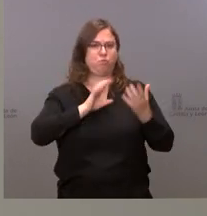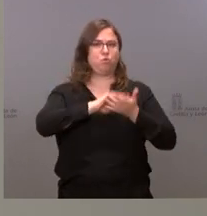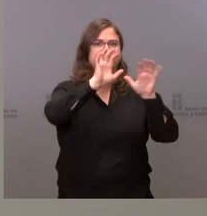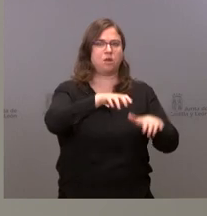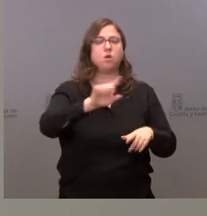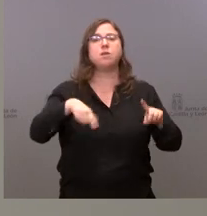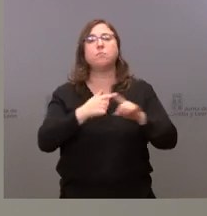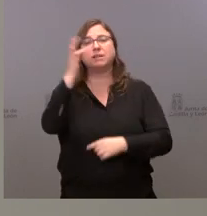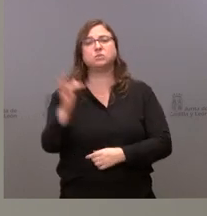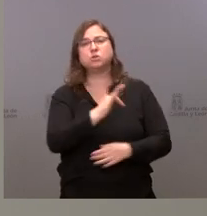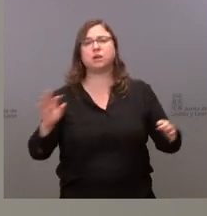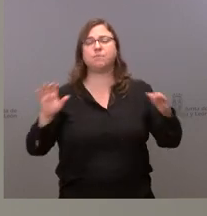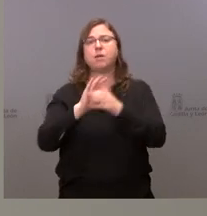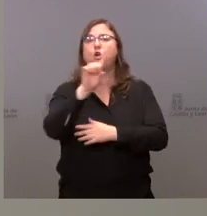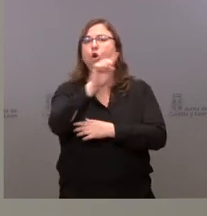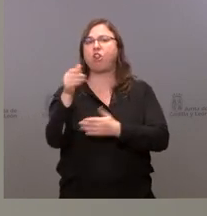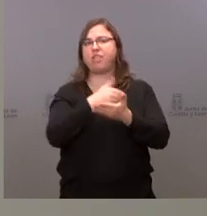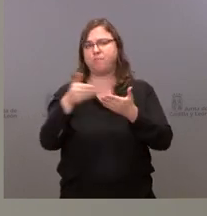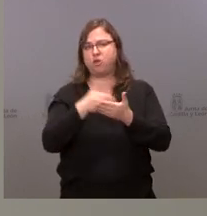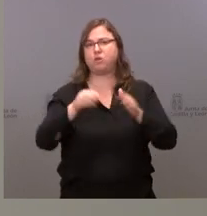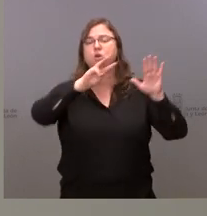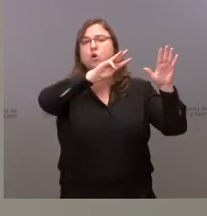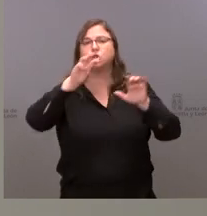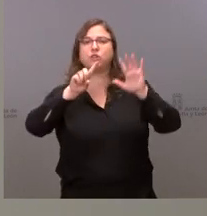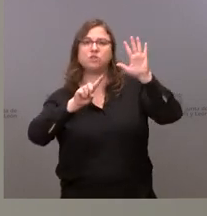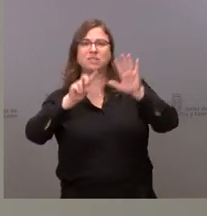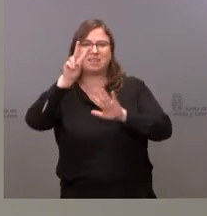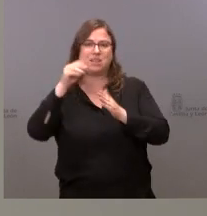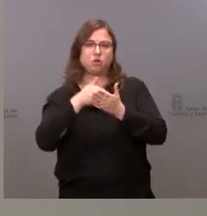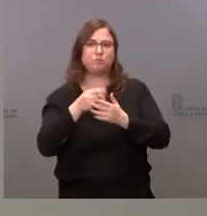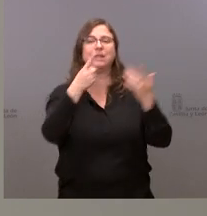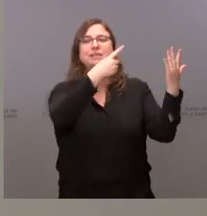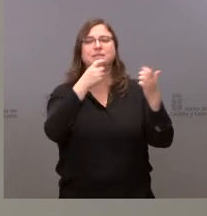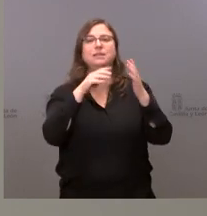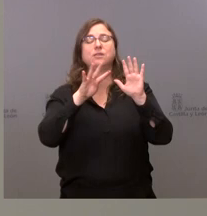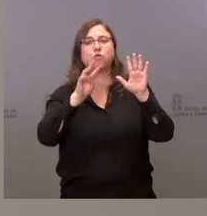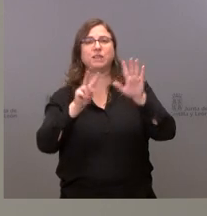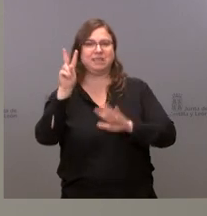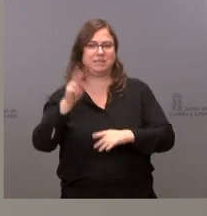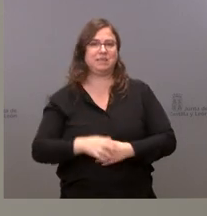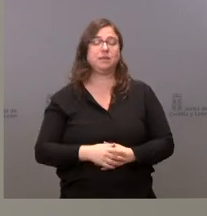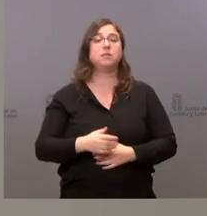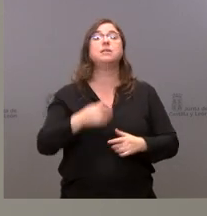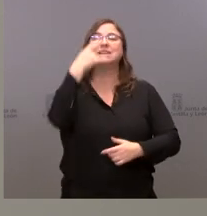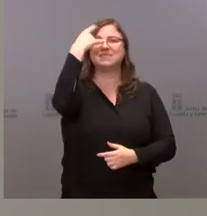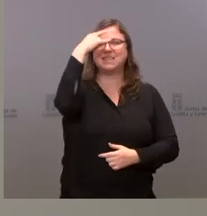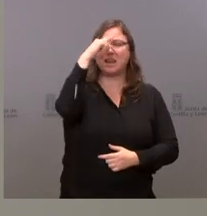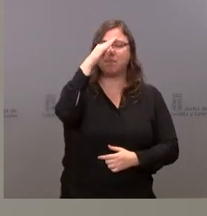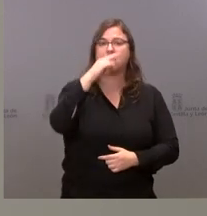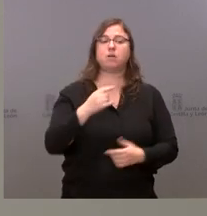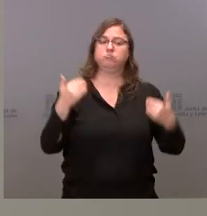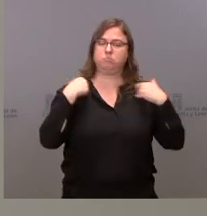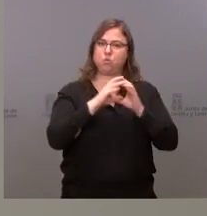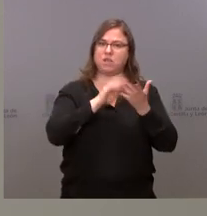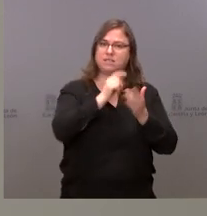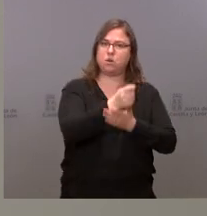inversión total asociada de 11.862.697,40 euros, para Salamanca una aportación de la